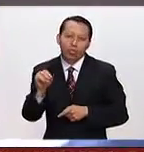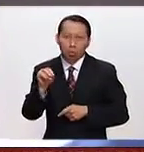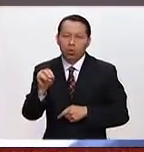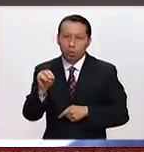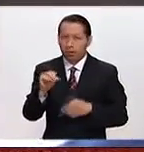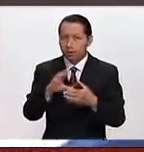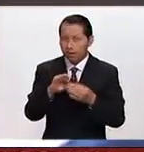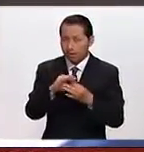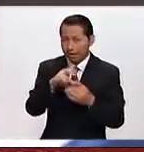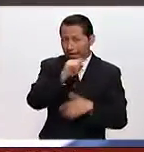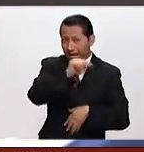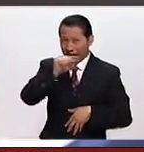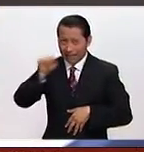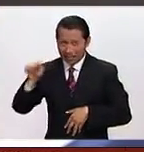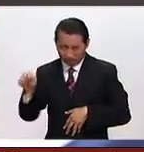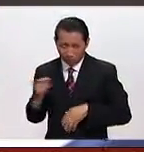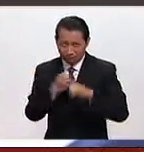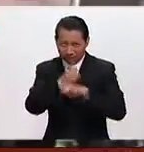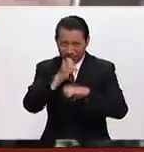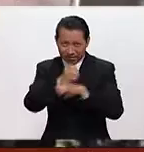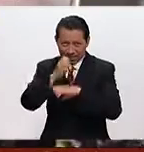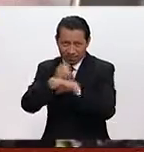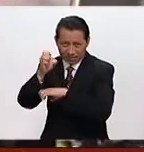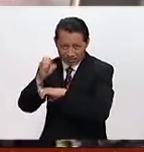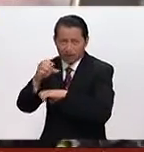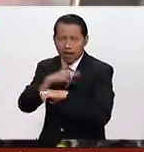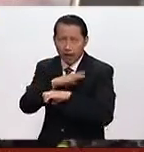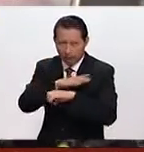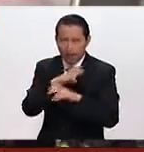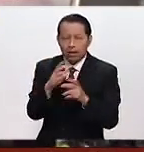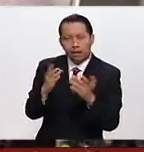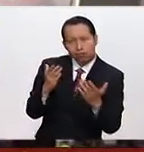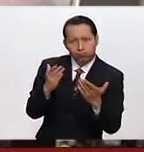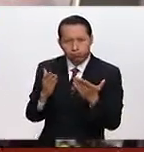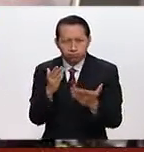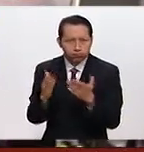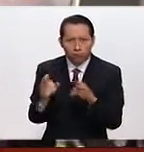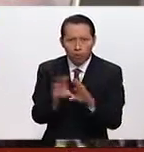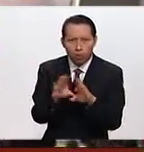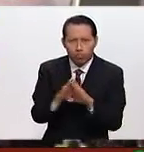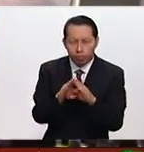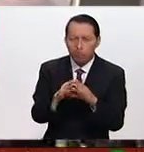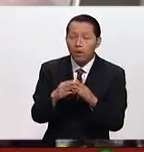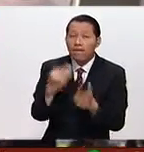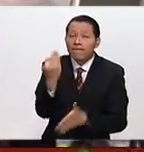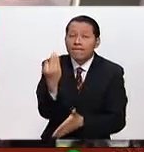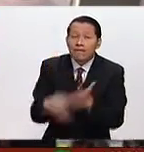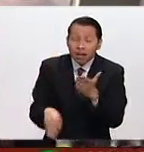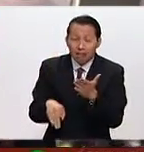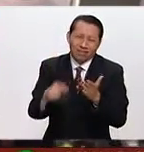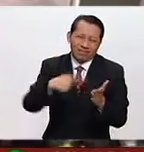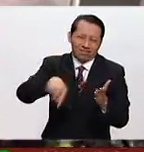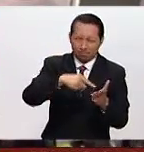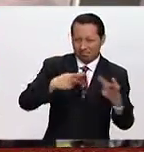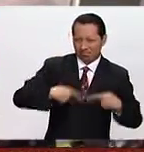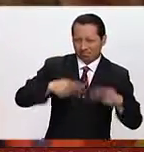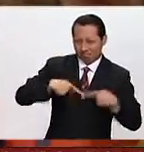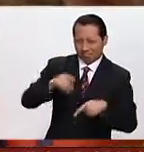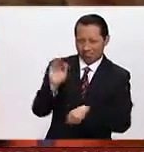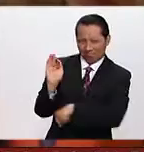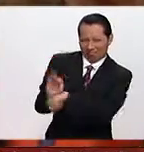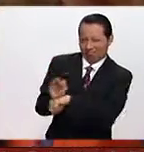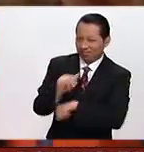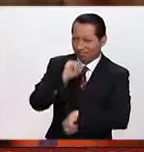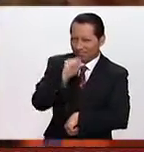van a definir la elección porque son los estados donde están en un lado o en otro, no existe una coalición suficiente para que Trump gane. Esto no quiere decir que va a ser una